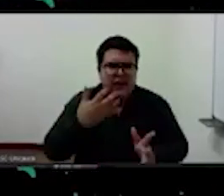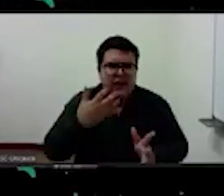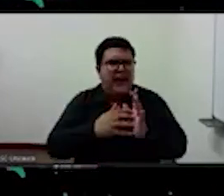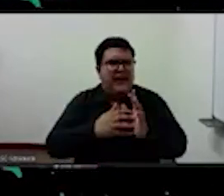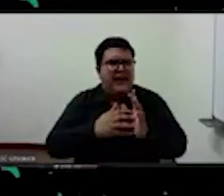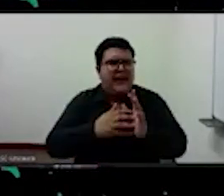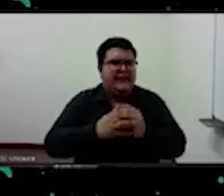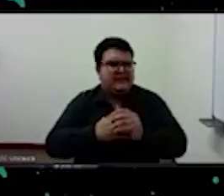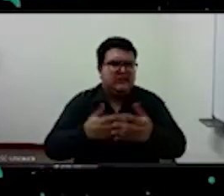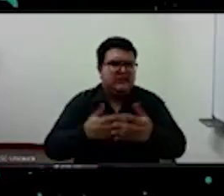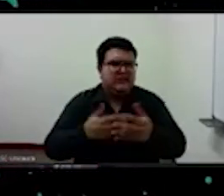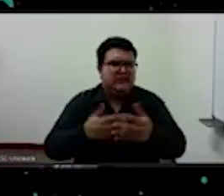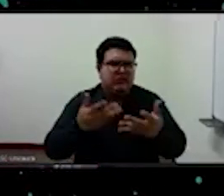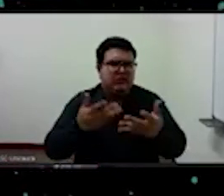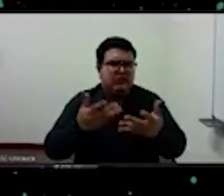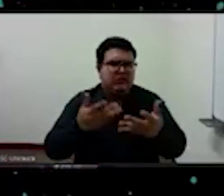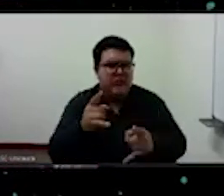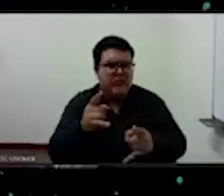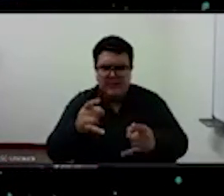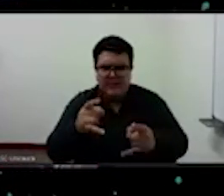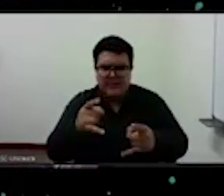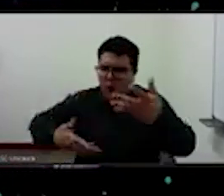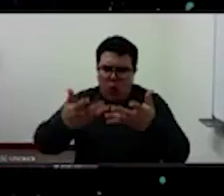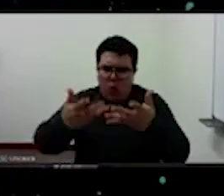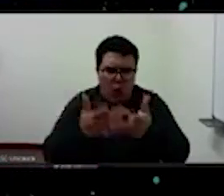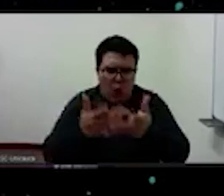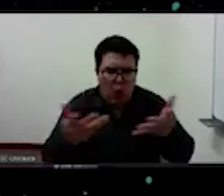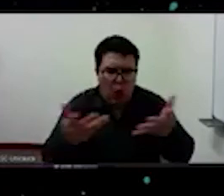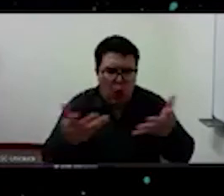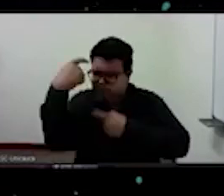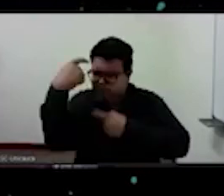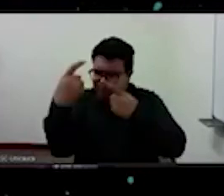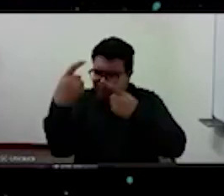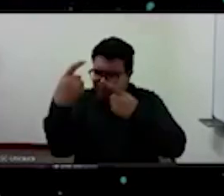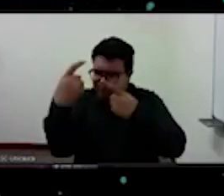amelioración de